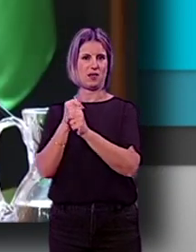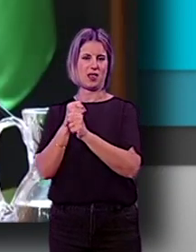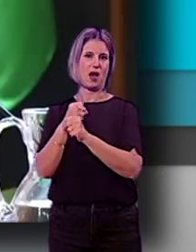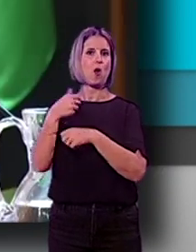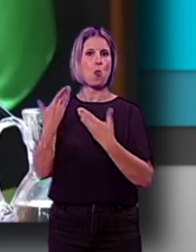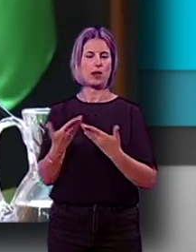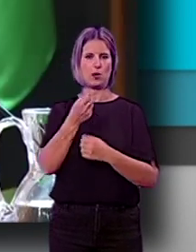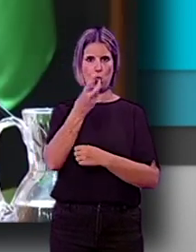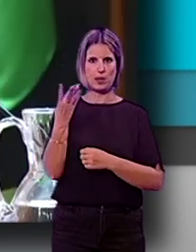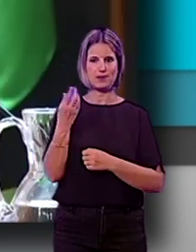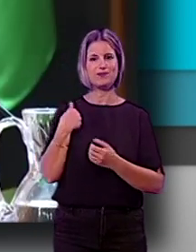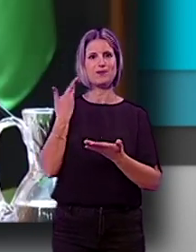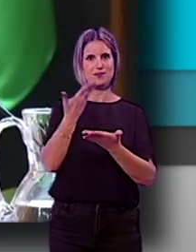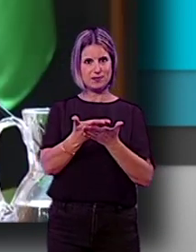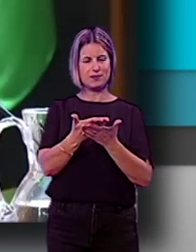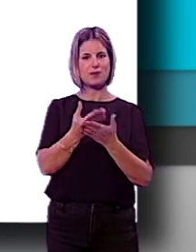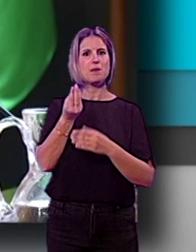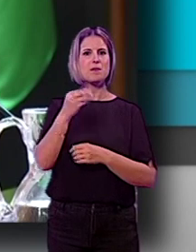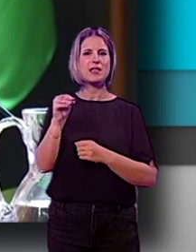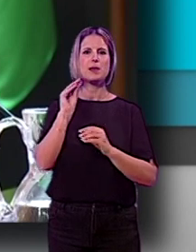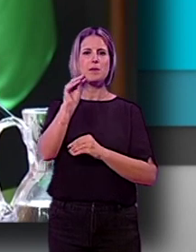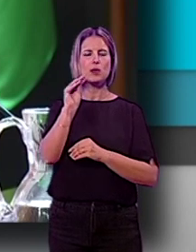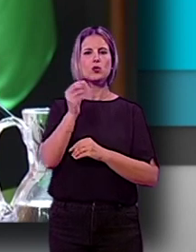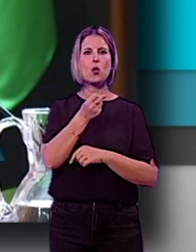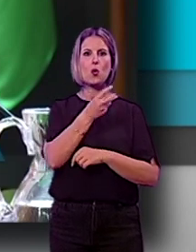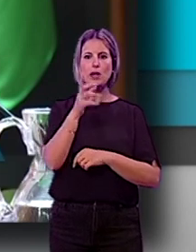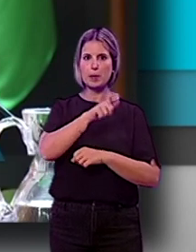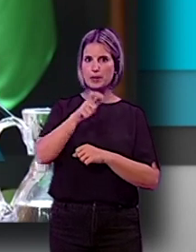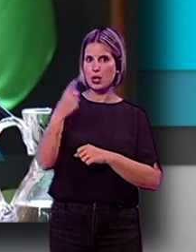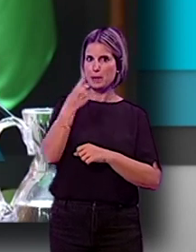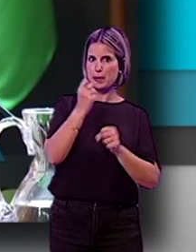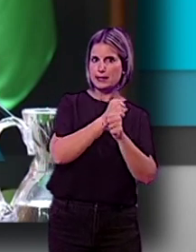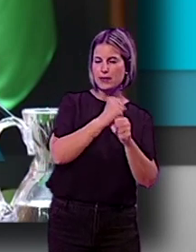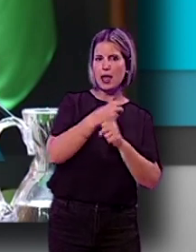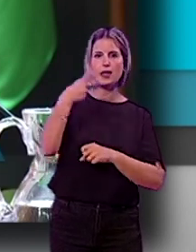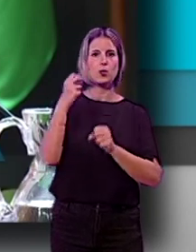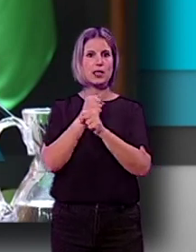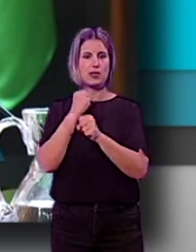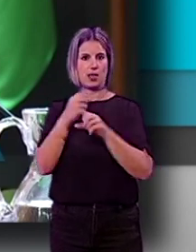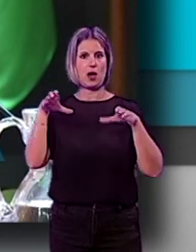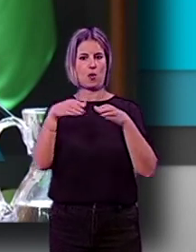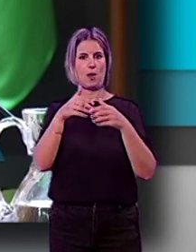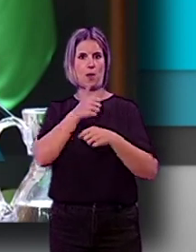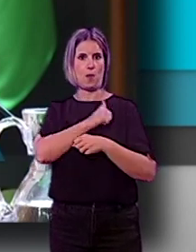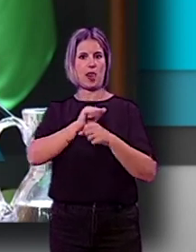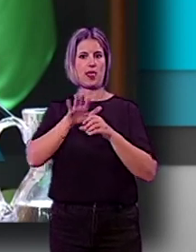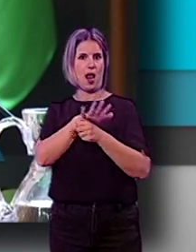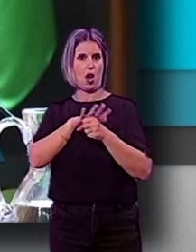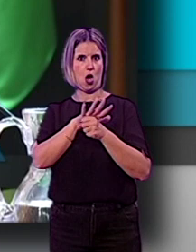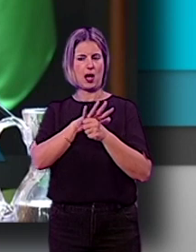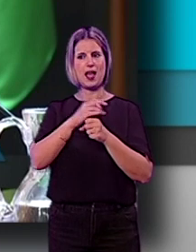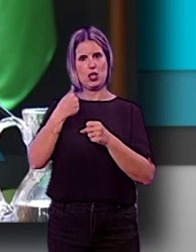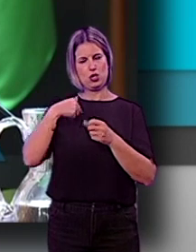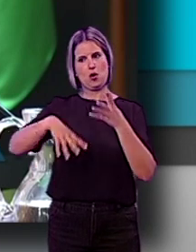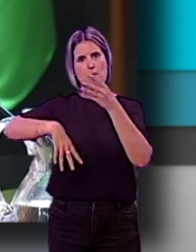nosotros a su petición y la ampliamos al SPACE, cuáles van a ser las personas que están en primera actividad, en segunda, tanto del cuerpo de policía local, yo la amplié al